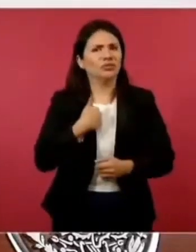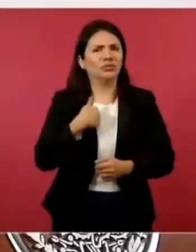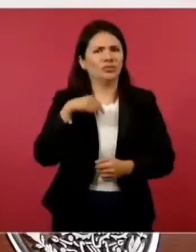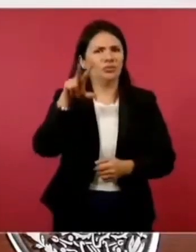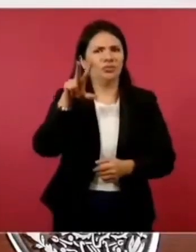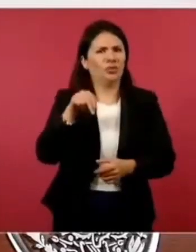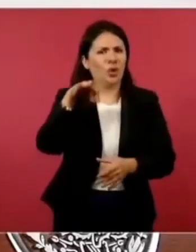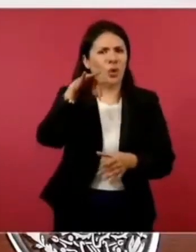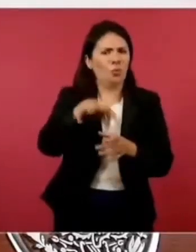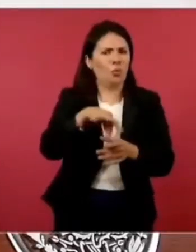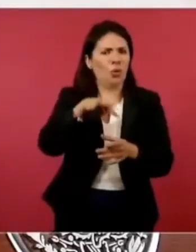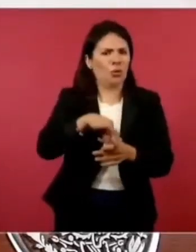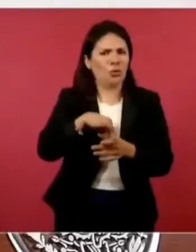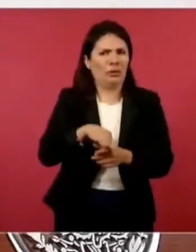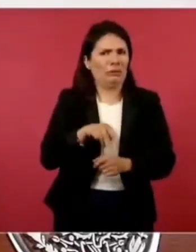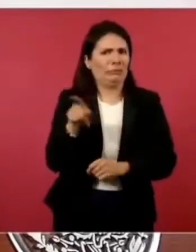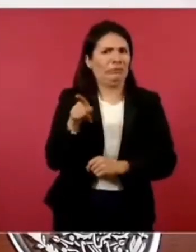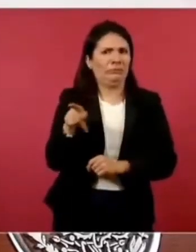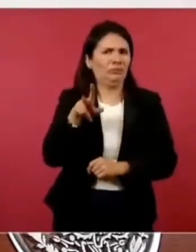votar.